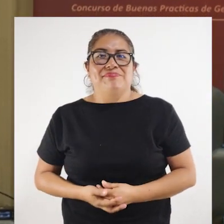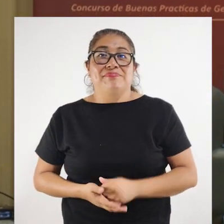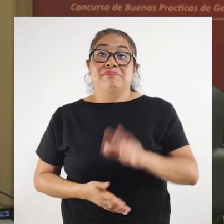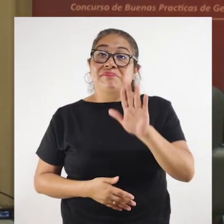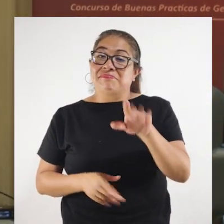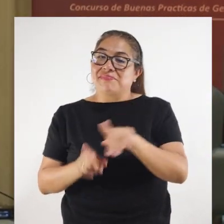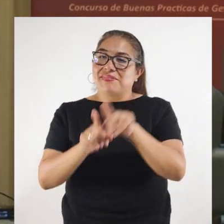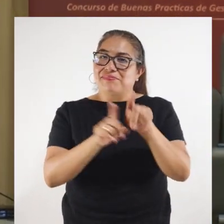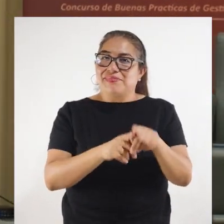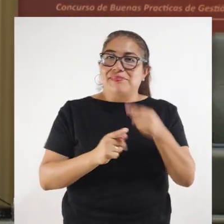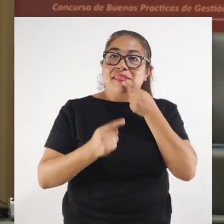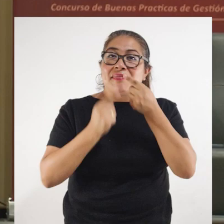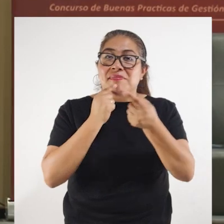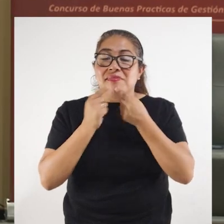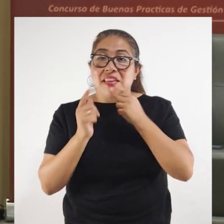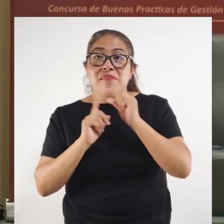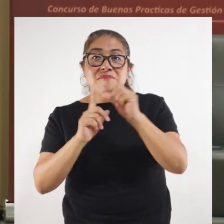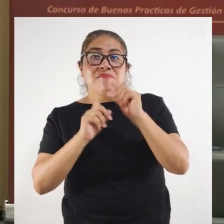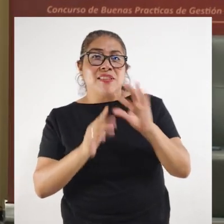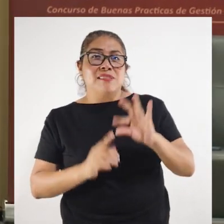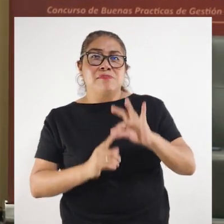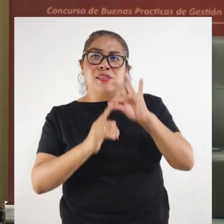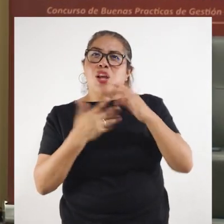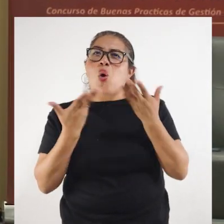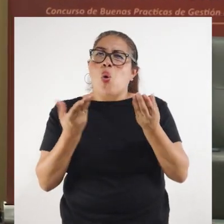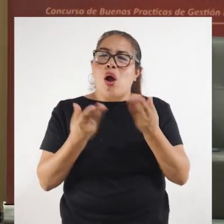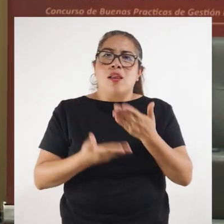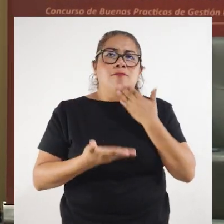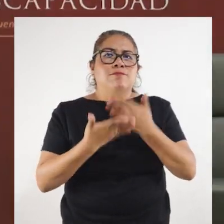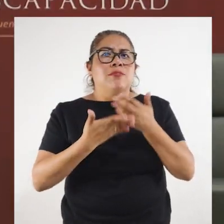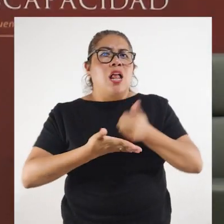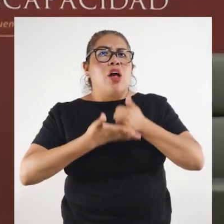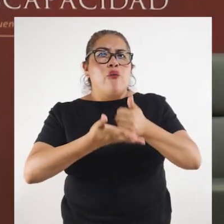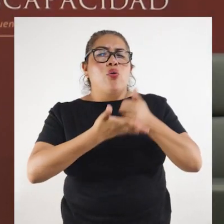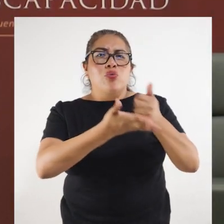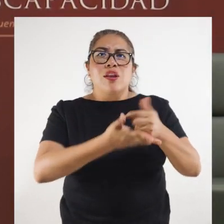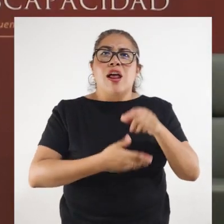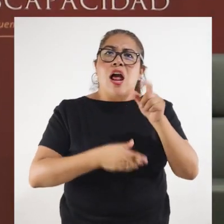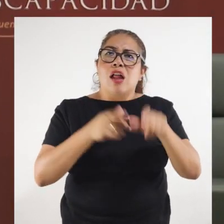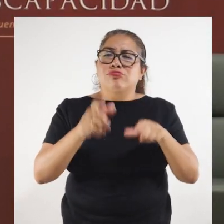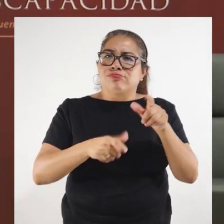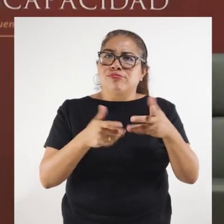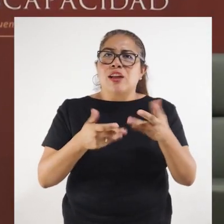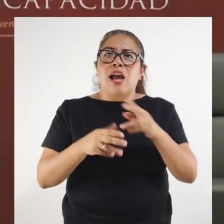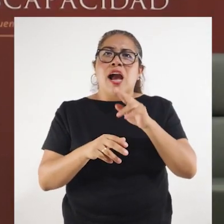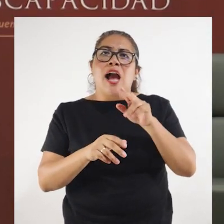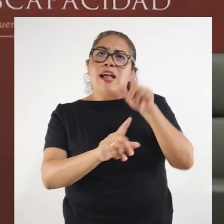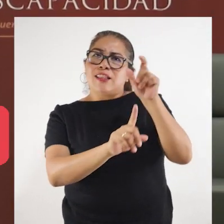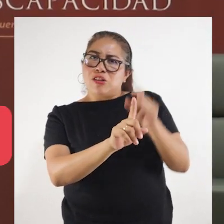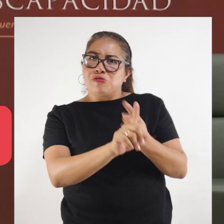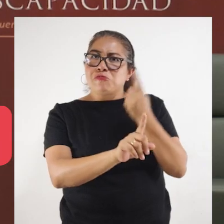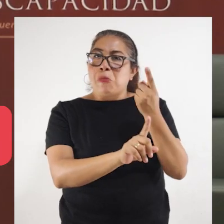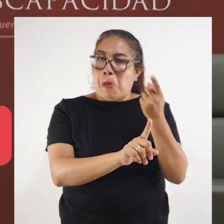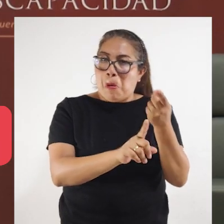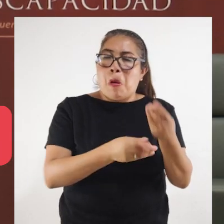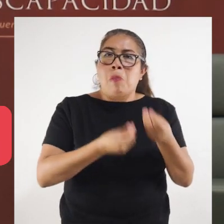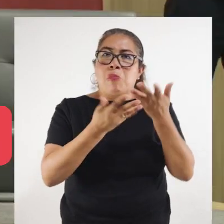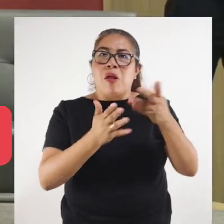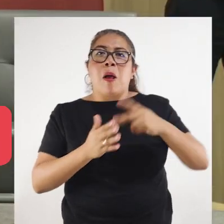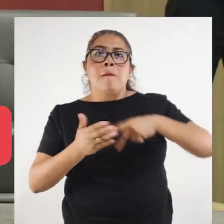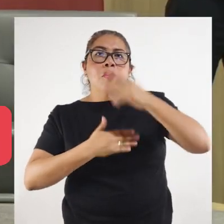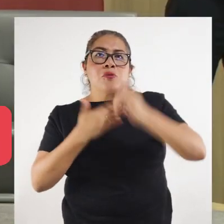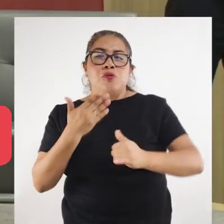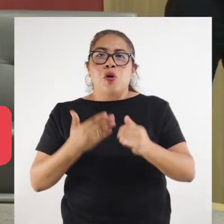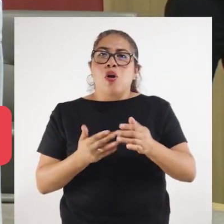Asimismo, se hicieron menciones especiales de colaboración a la inclusión a personas naturales que vienen aportando con proyectos e